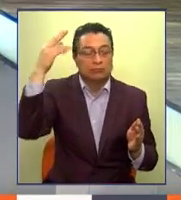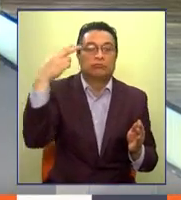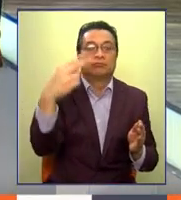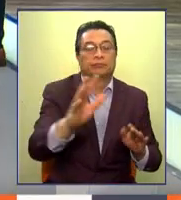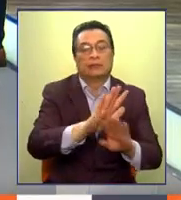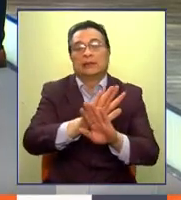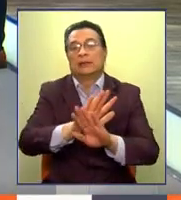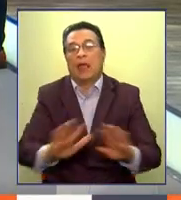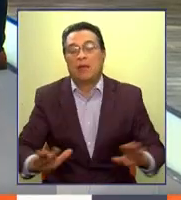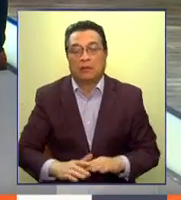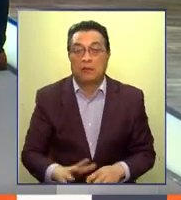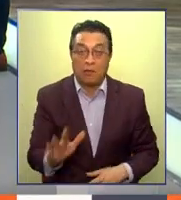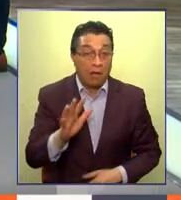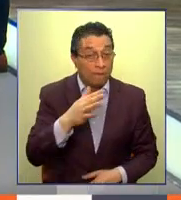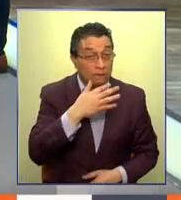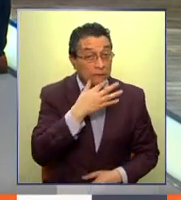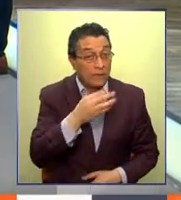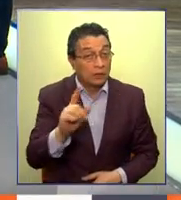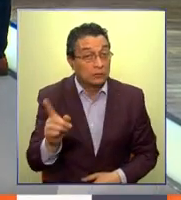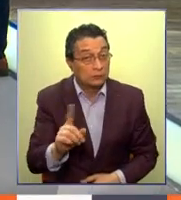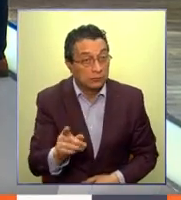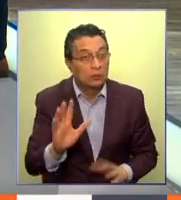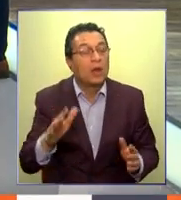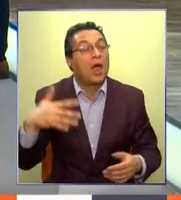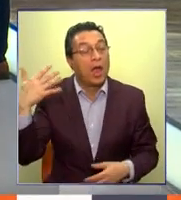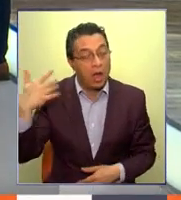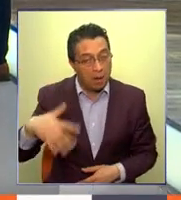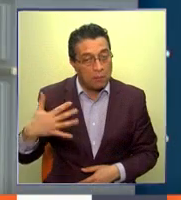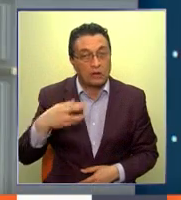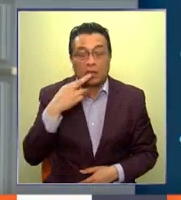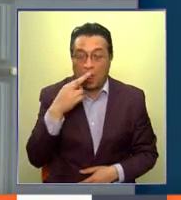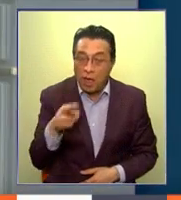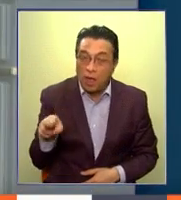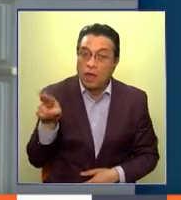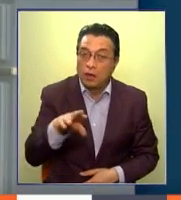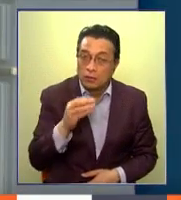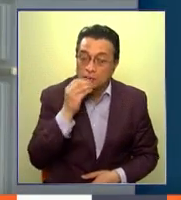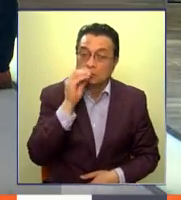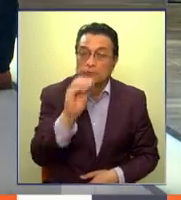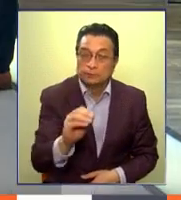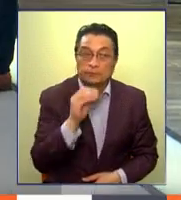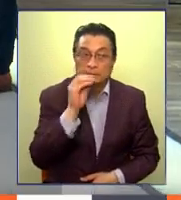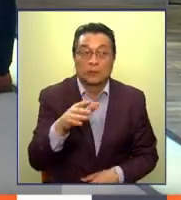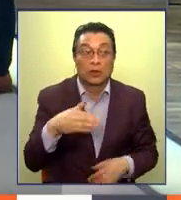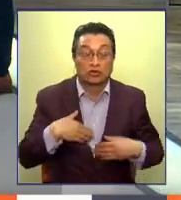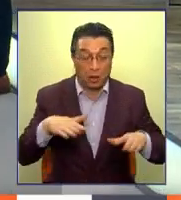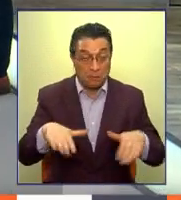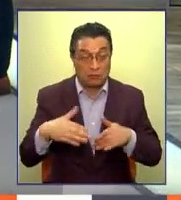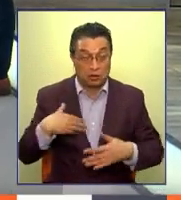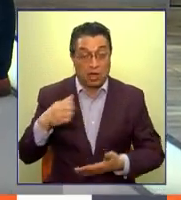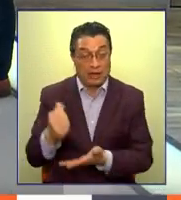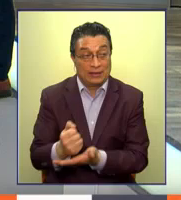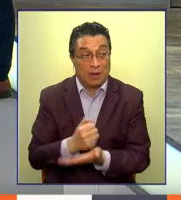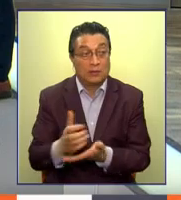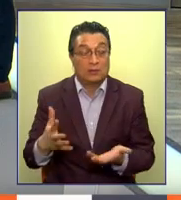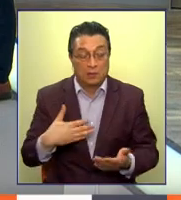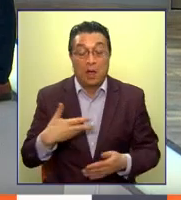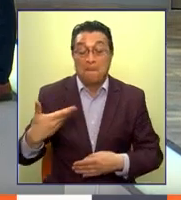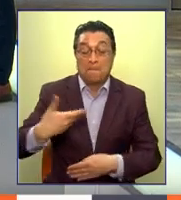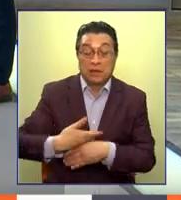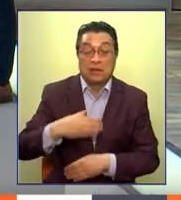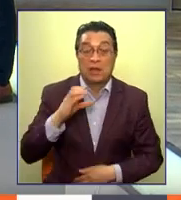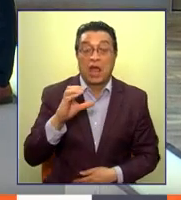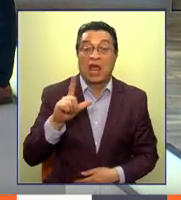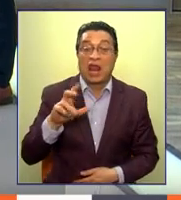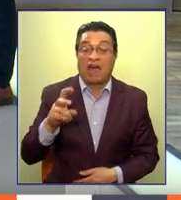Ya, no es tan fácil, hay que decirlo, por eso es importante reforzar las ideas, porque a mí yo hice ese mismo trámite y claro, uno le pide la clave y uno